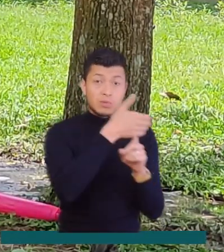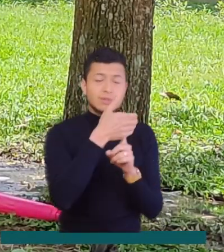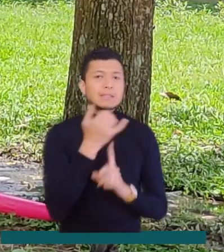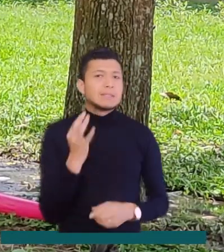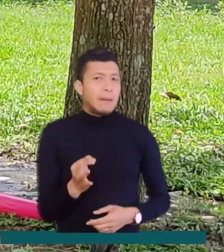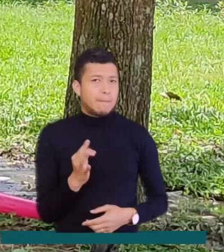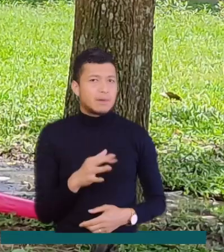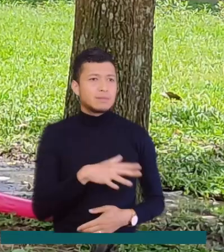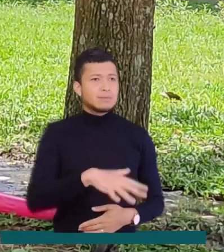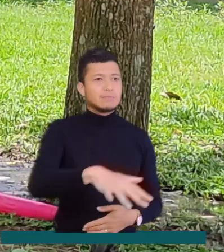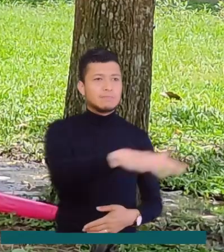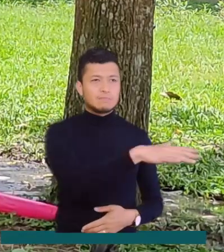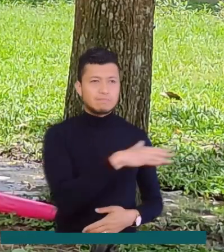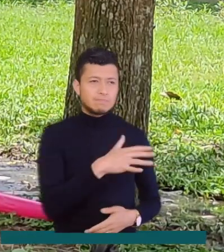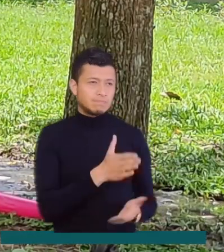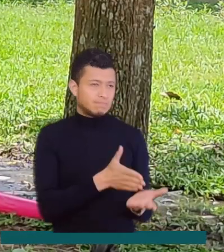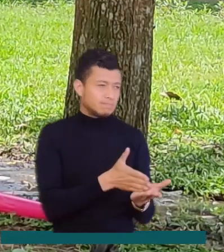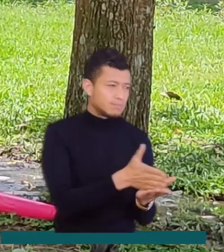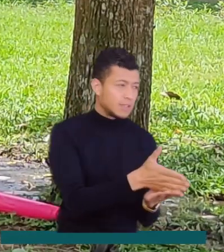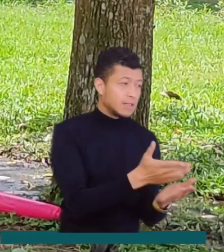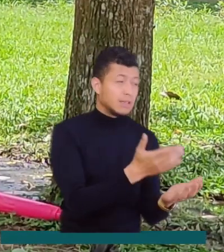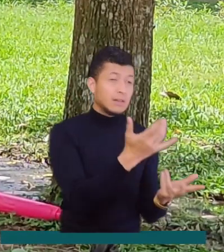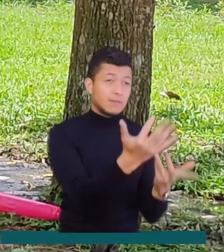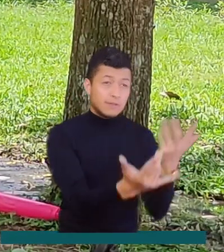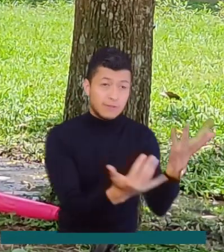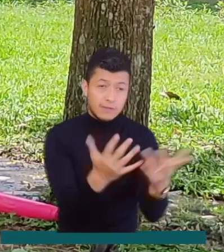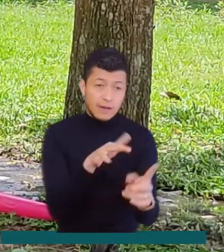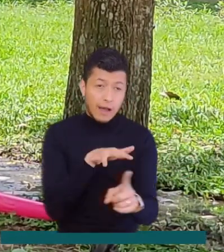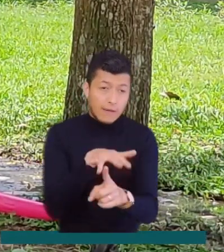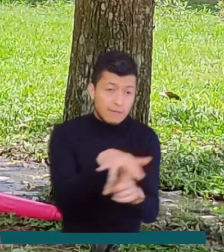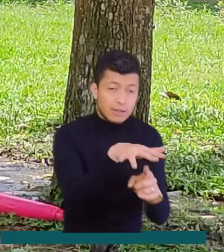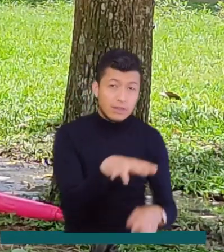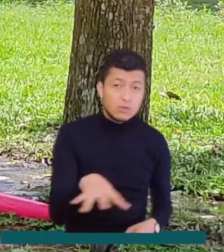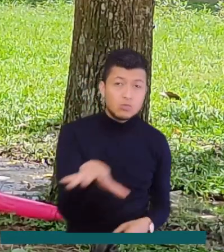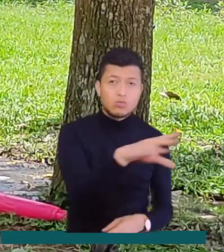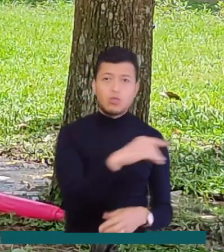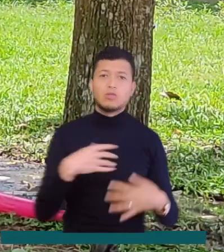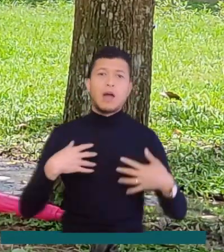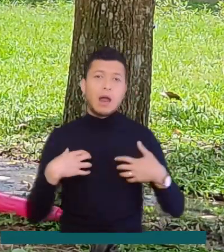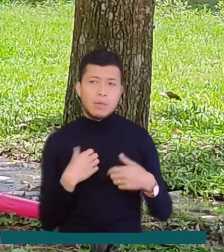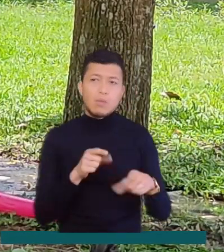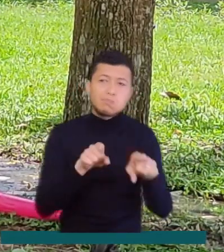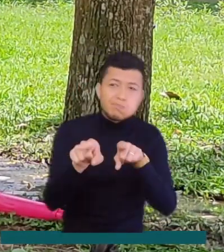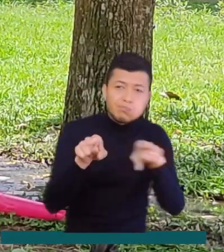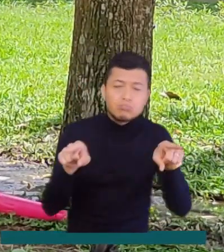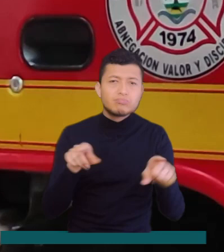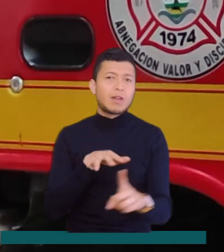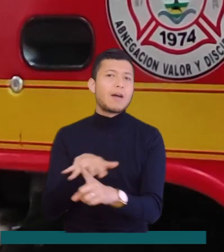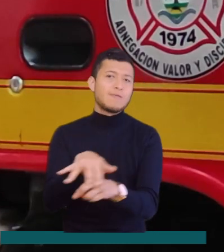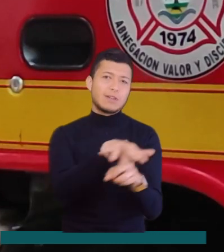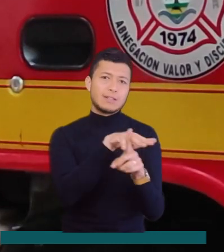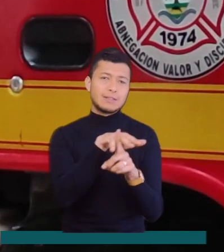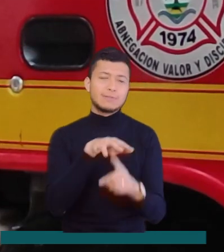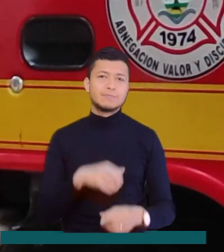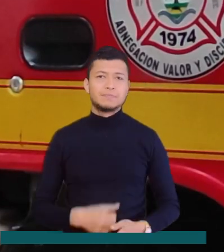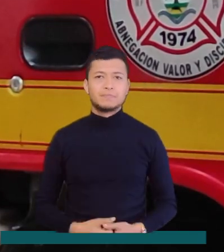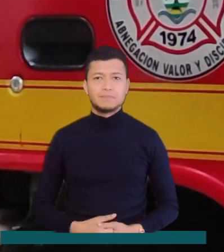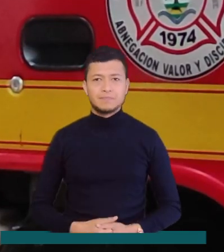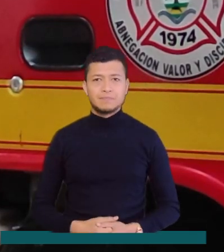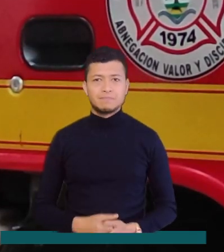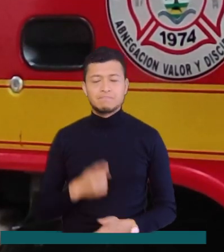sistemática y continua, afectando no solo a la capa vegetal, sino a todas las especies que en ella habitan. Recordemos que